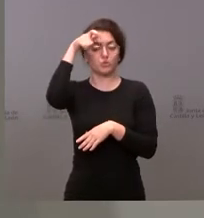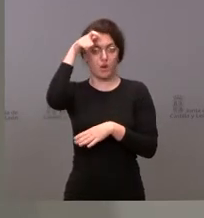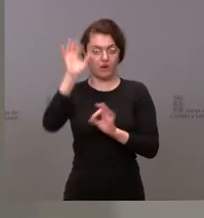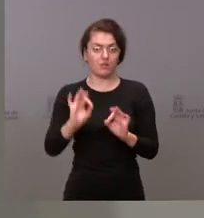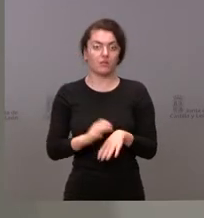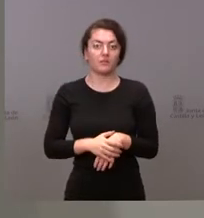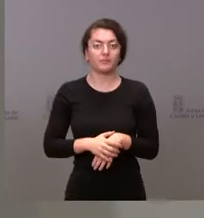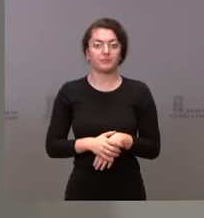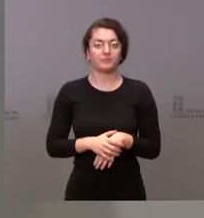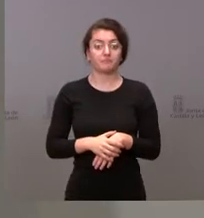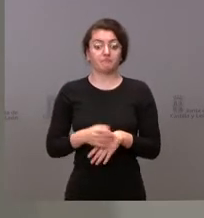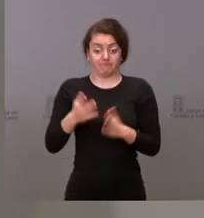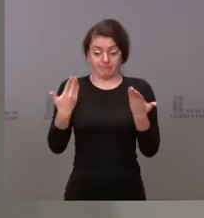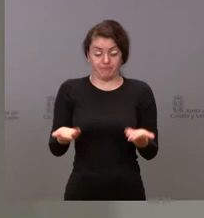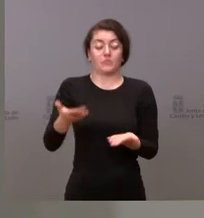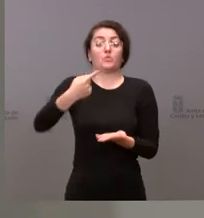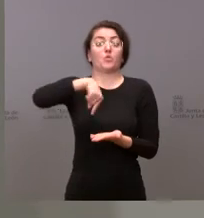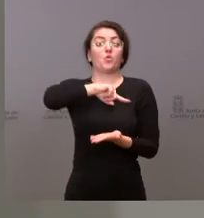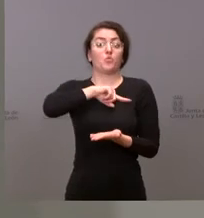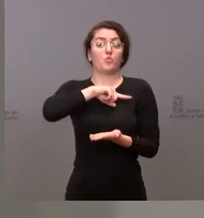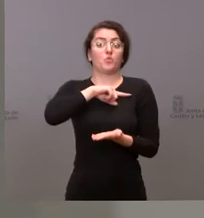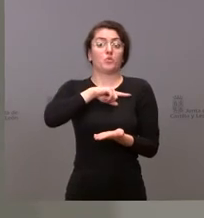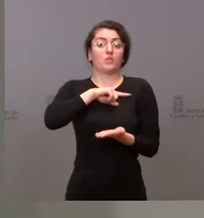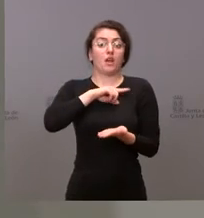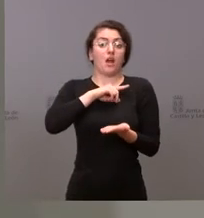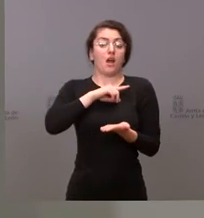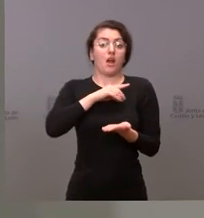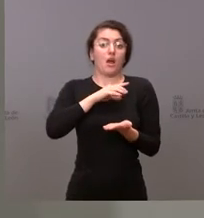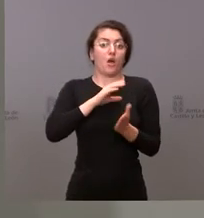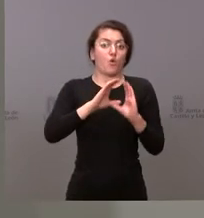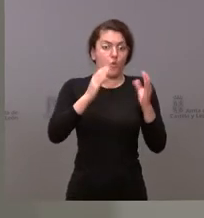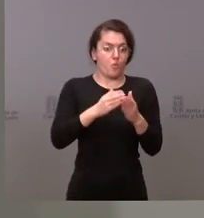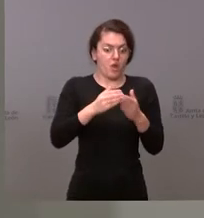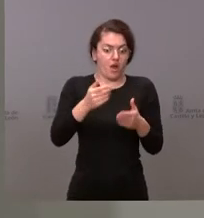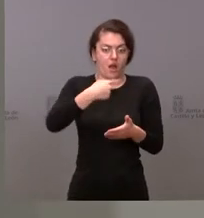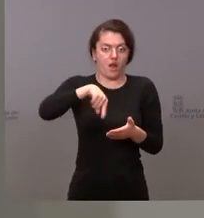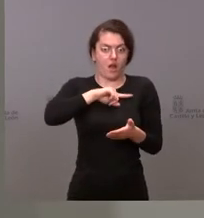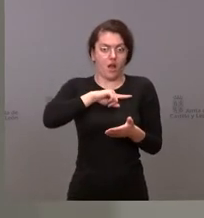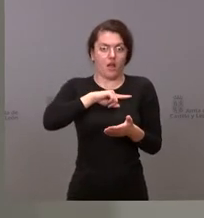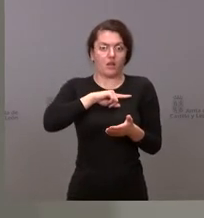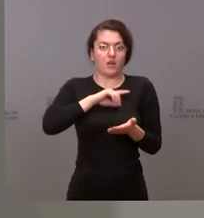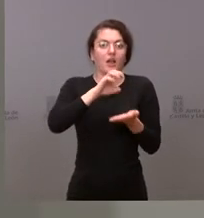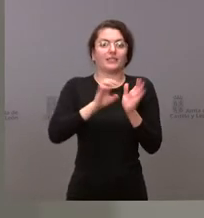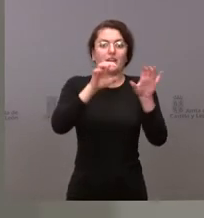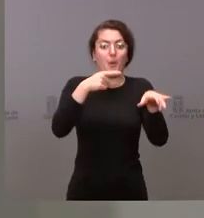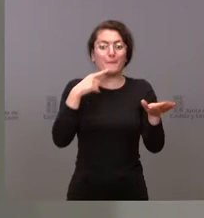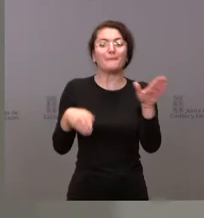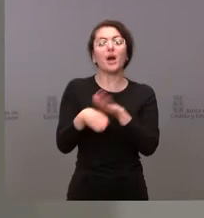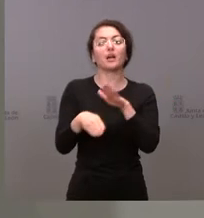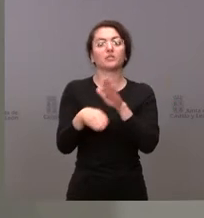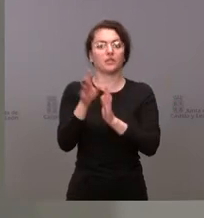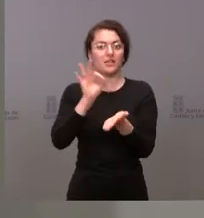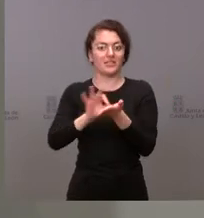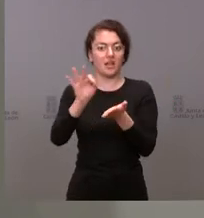nuestra comunidad es la que mantiene más servicios en esta situación una